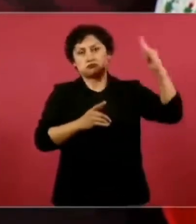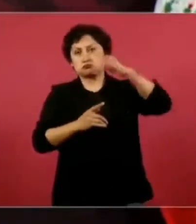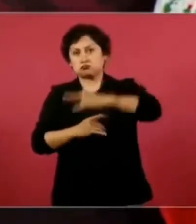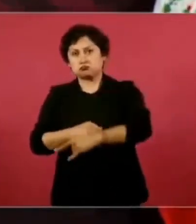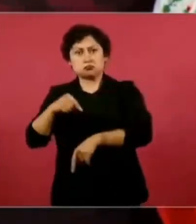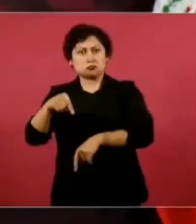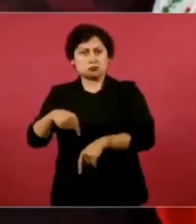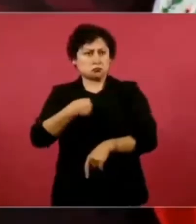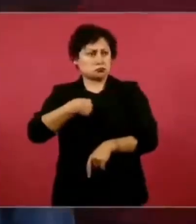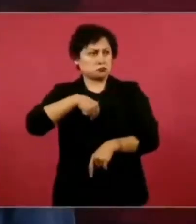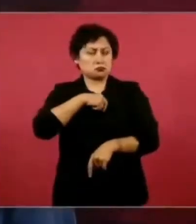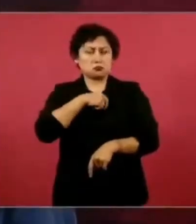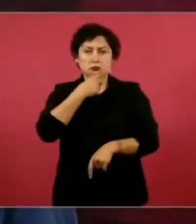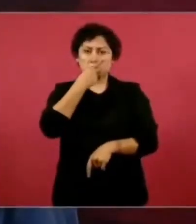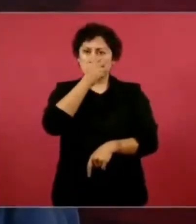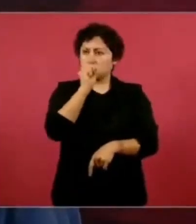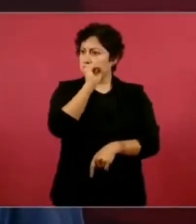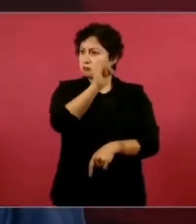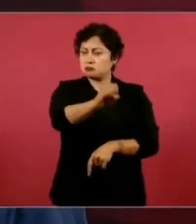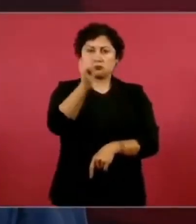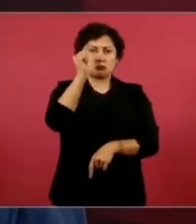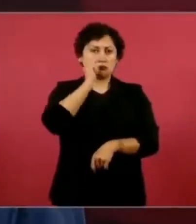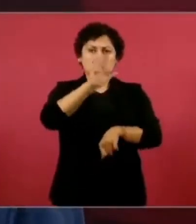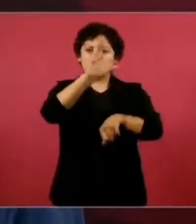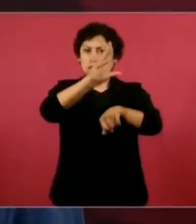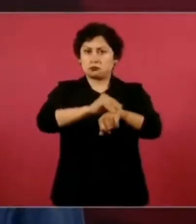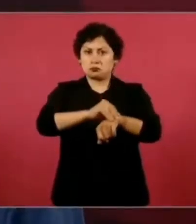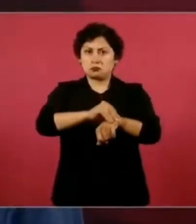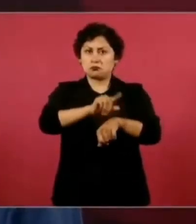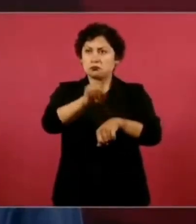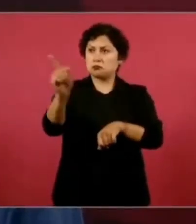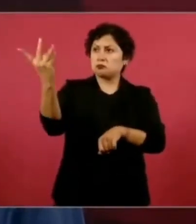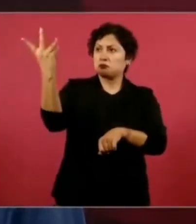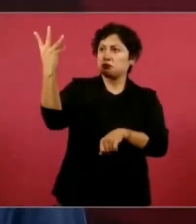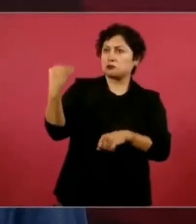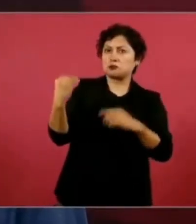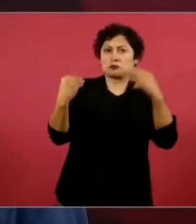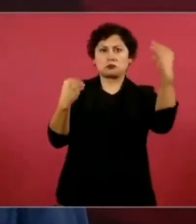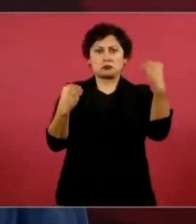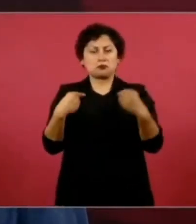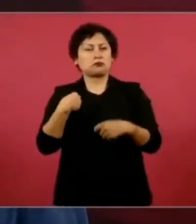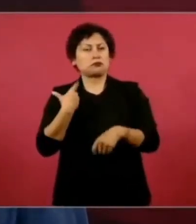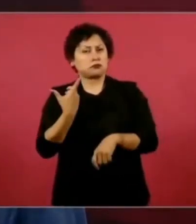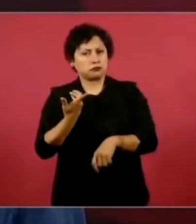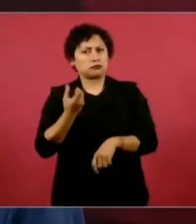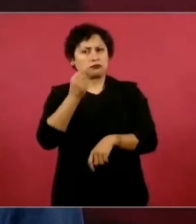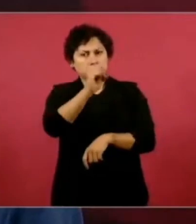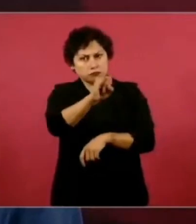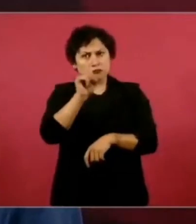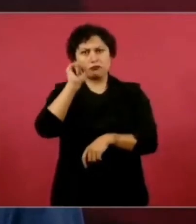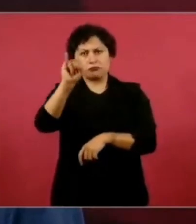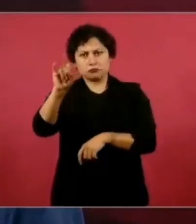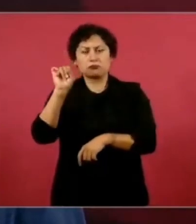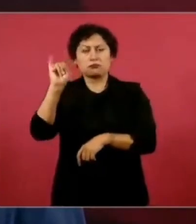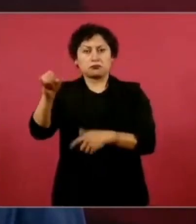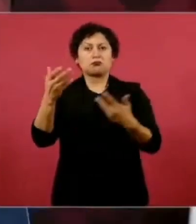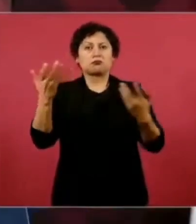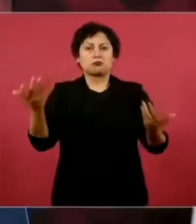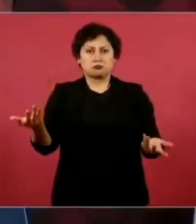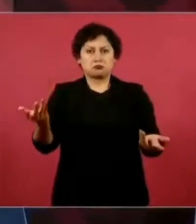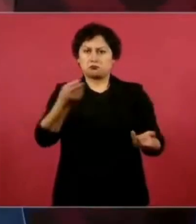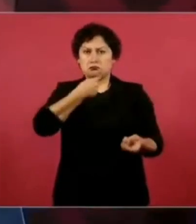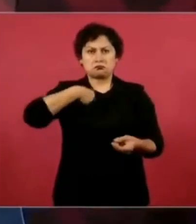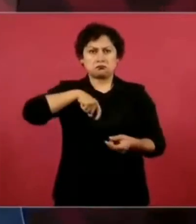a nadie, a nosotros sí. Sí,